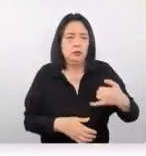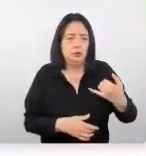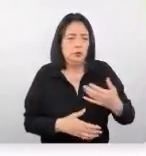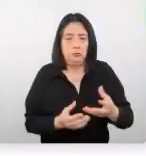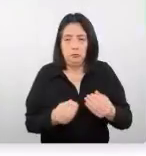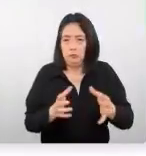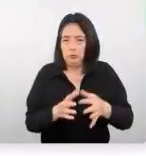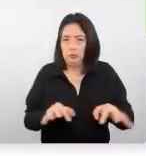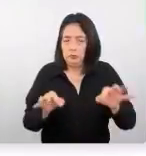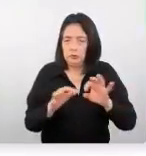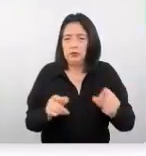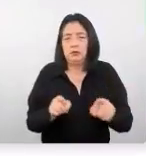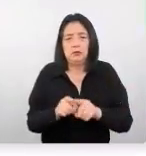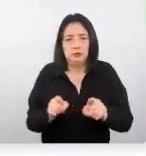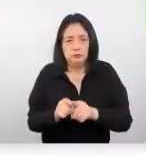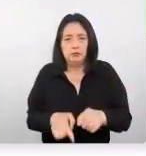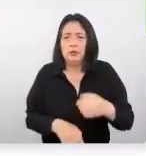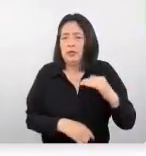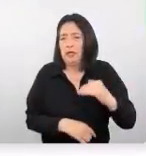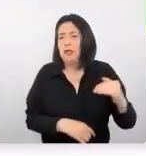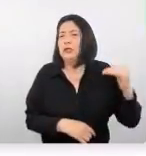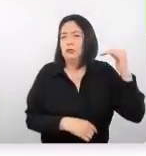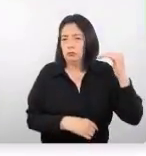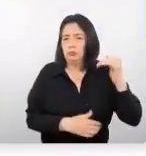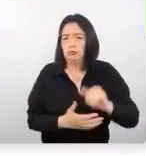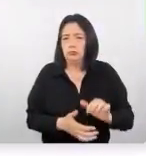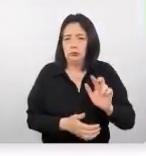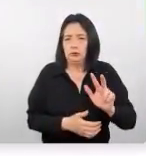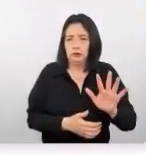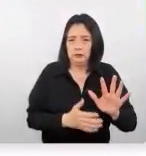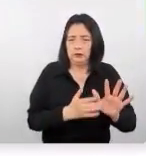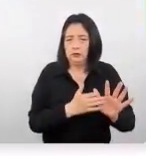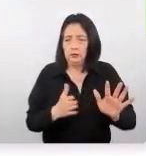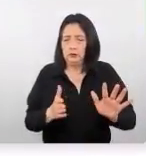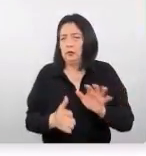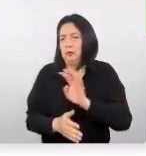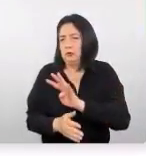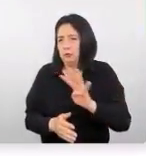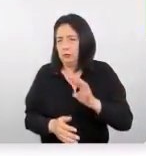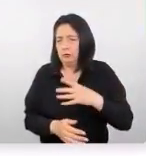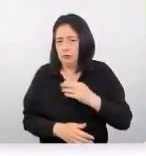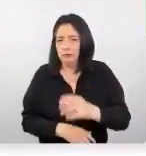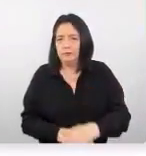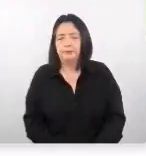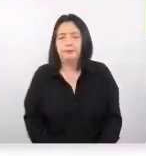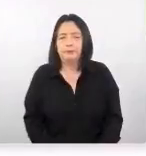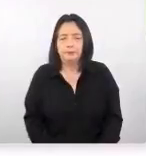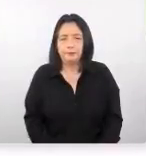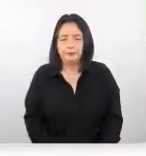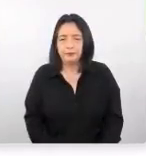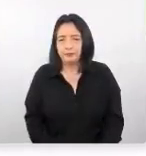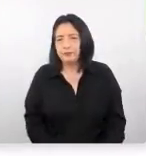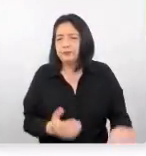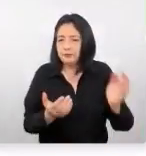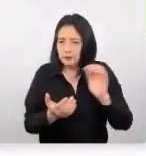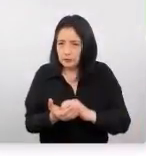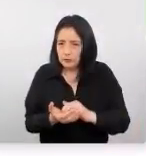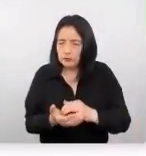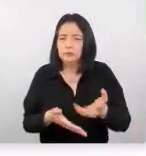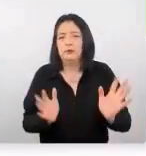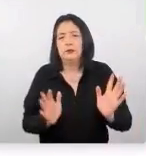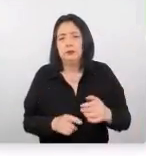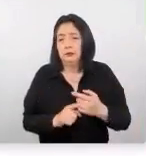bastante importante y también un grupo de adultos de 35 a 44 años nuevamente a